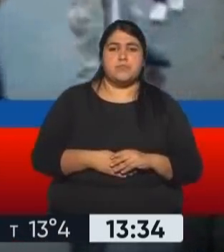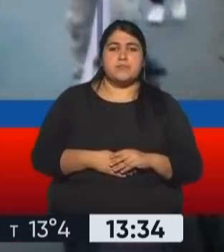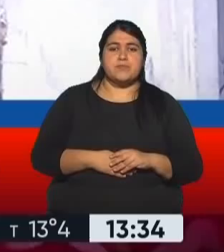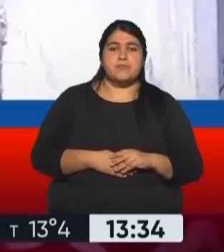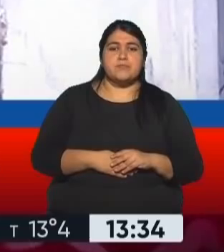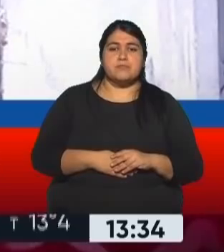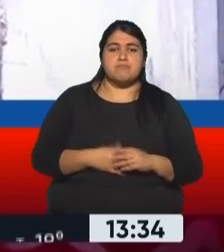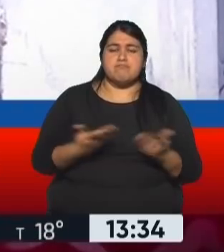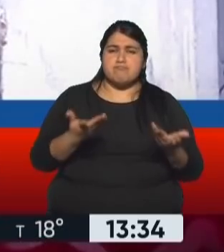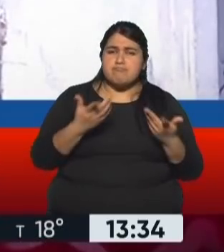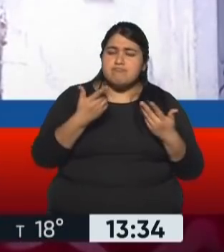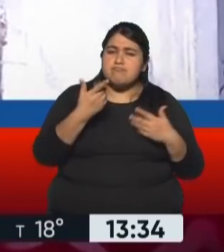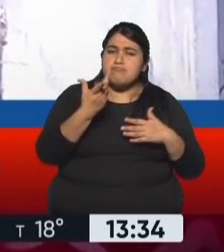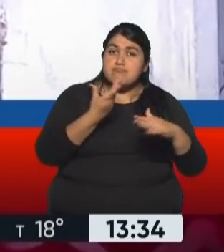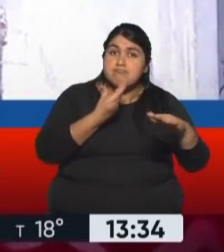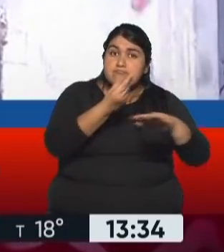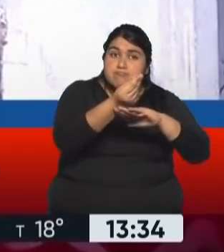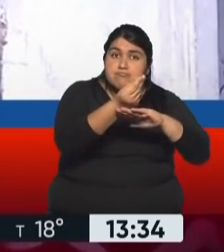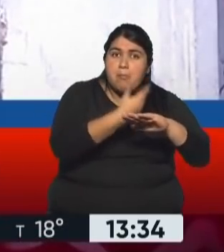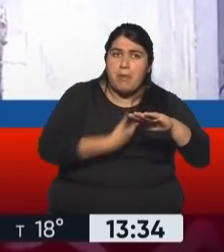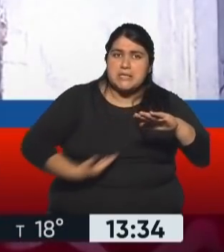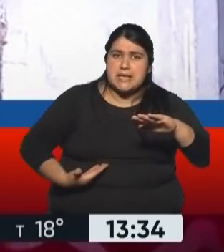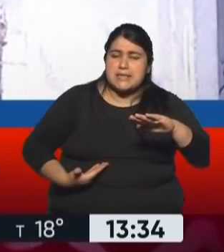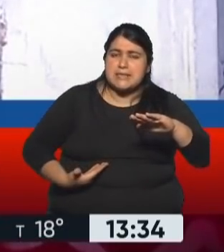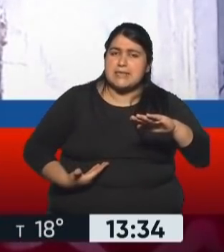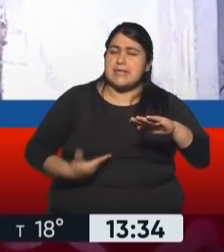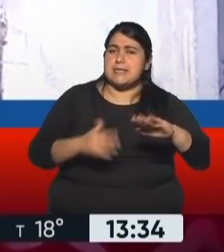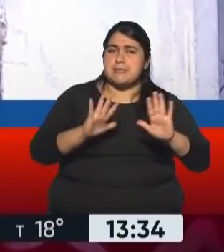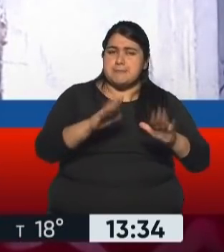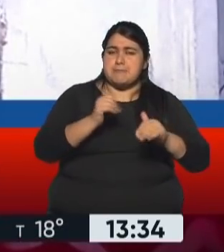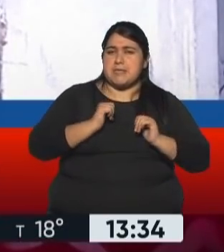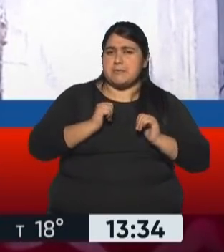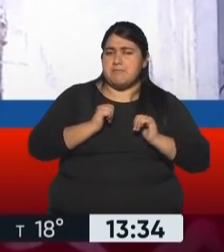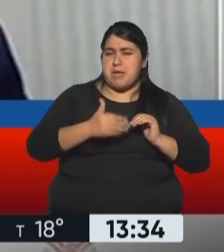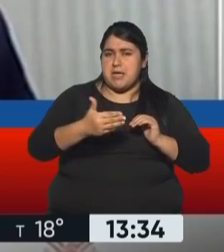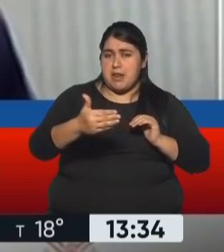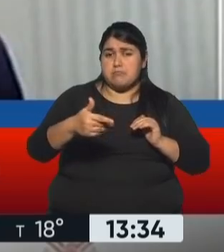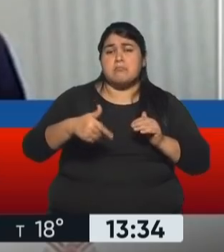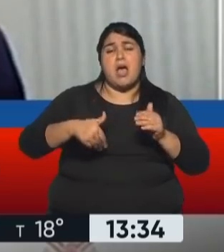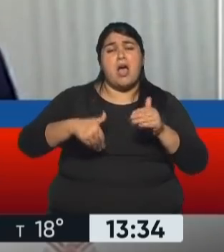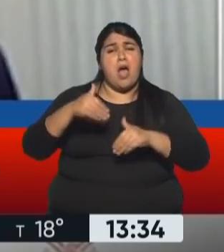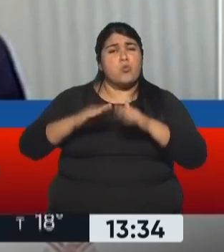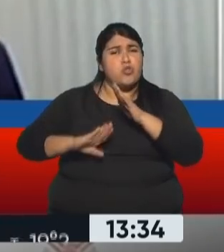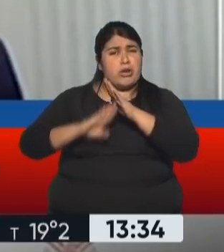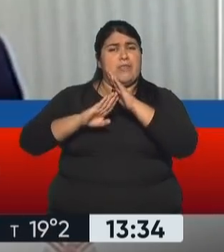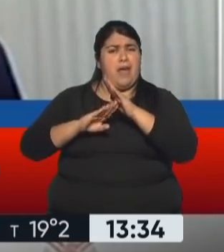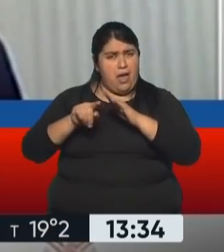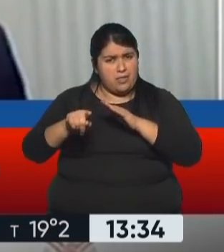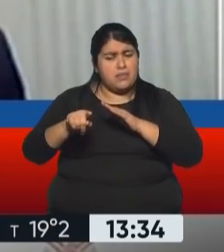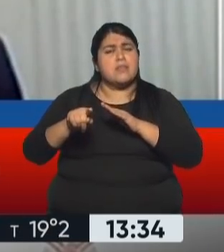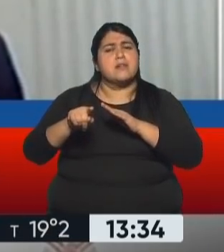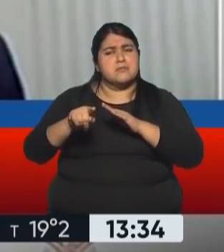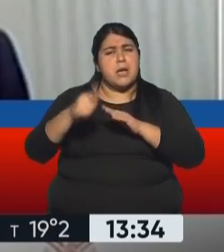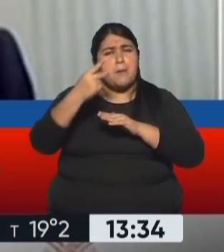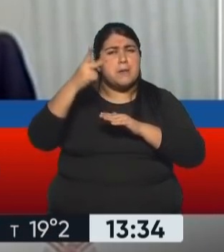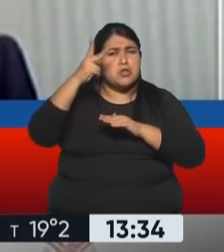Pero la proclamación de Castillo como presidente es solo cuestión de días, si bien las autoridades electorales tienen como plazo legal el